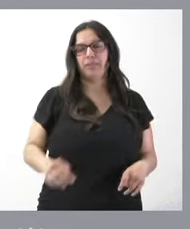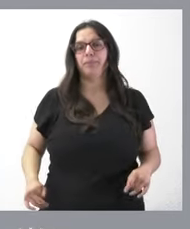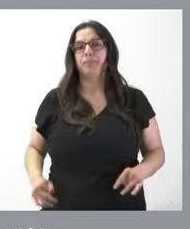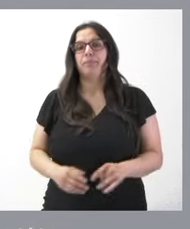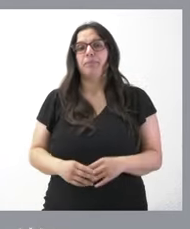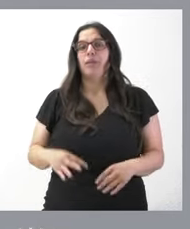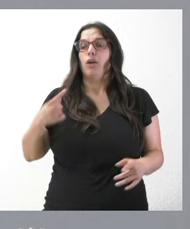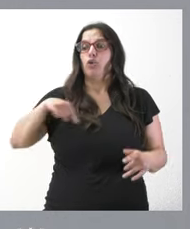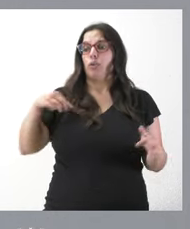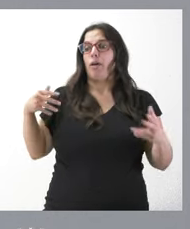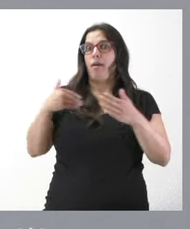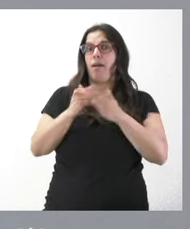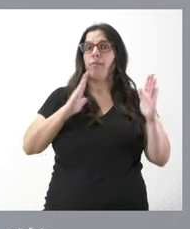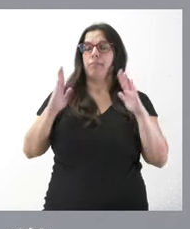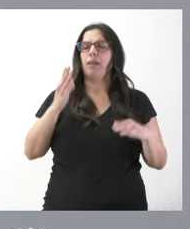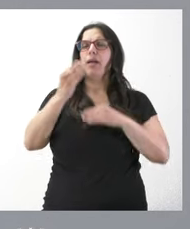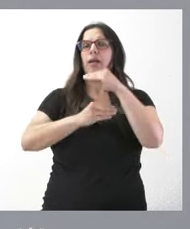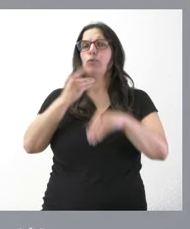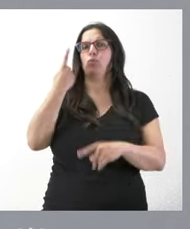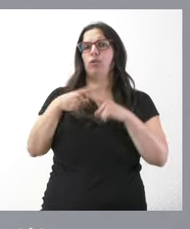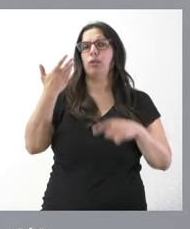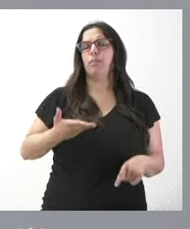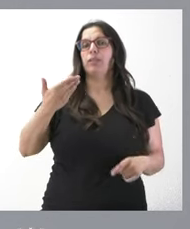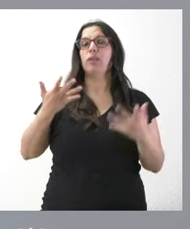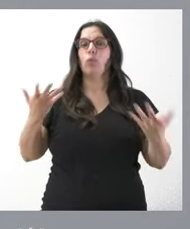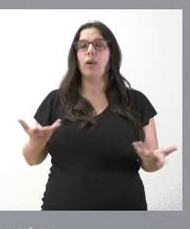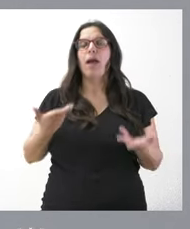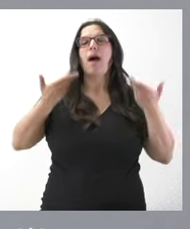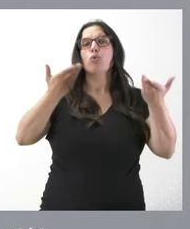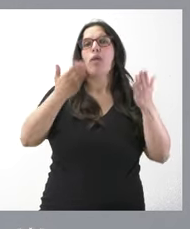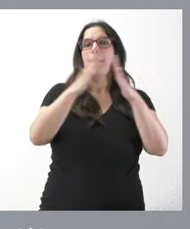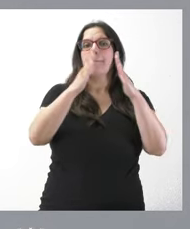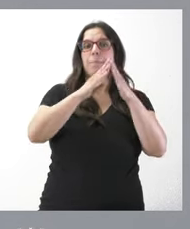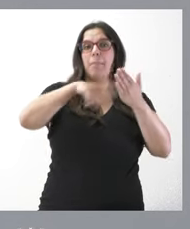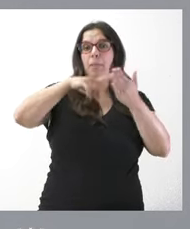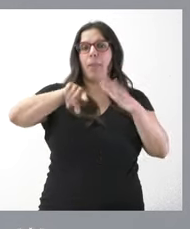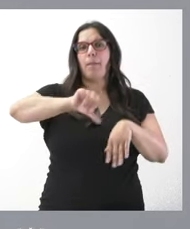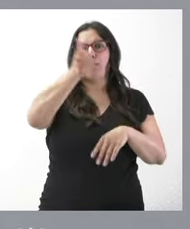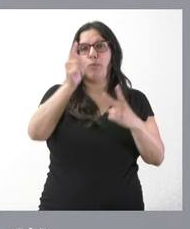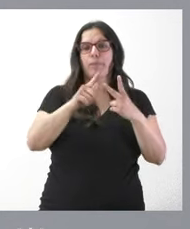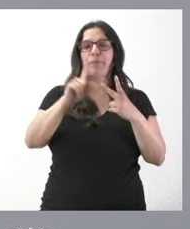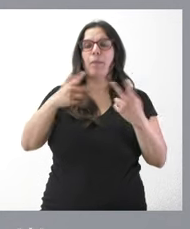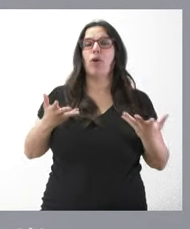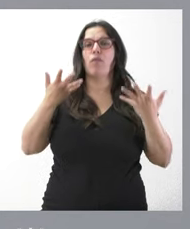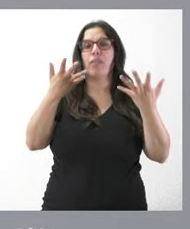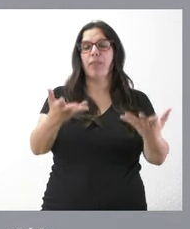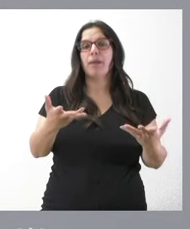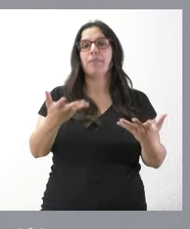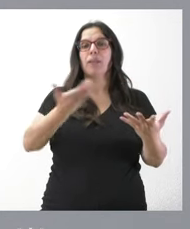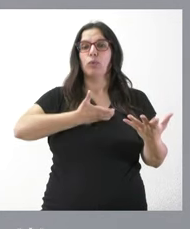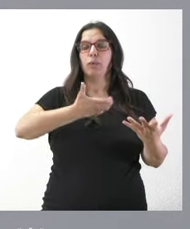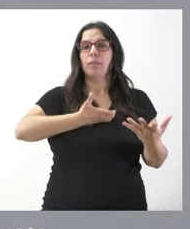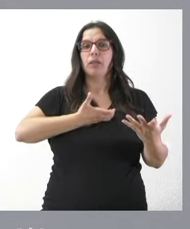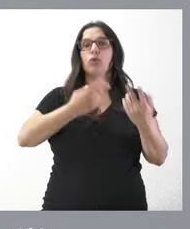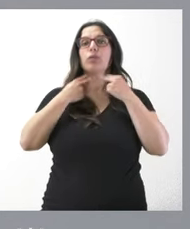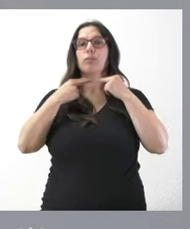periodo hemos hecho algo muy importante que es resolver las ayudas de vivienda poner a disposición de los ayuntamientos